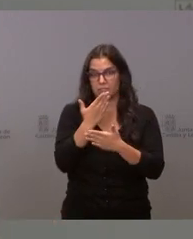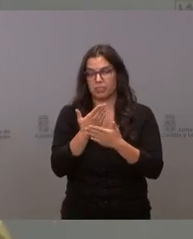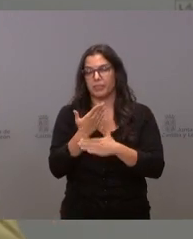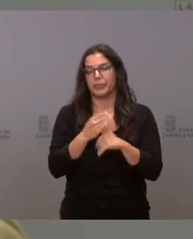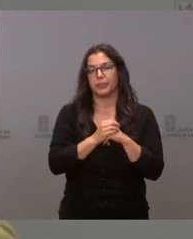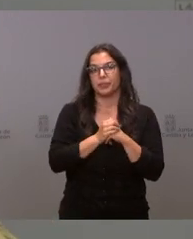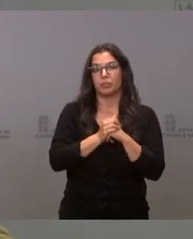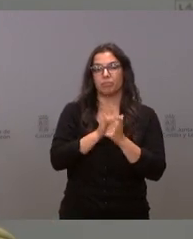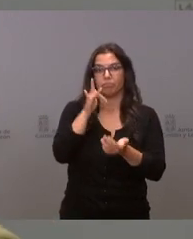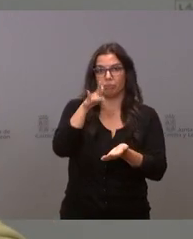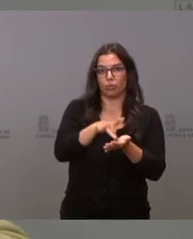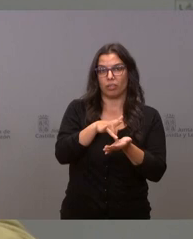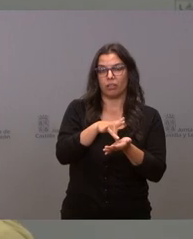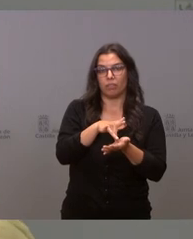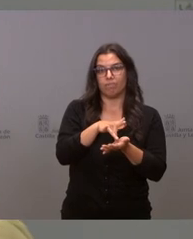se han producido